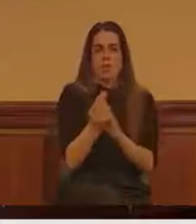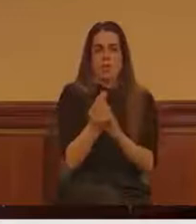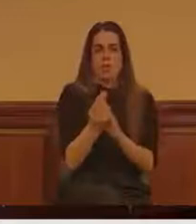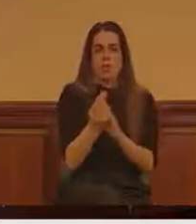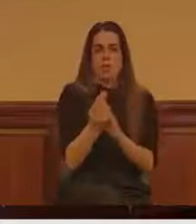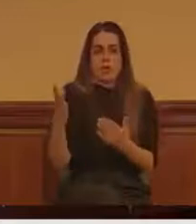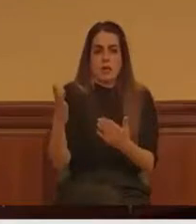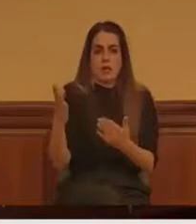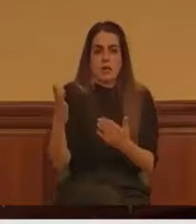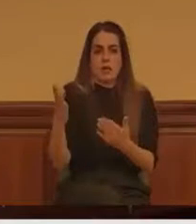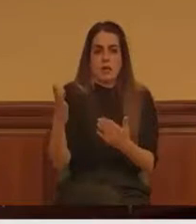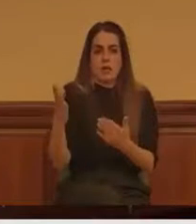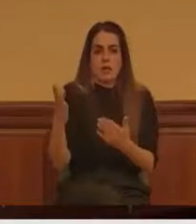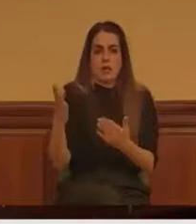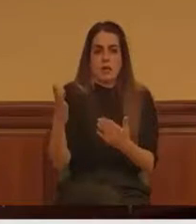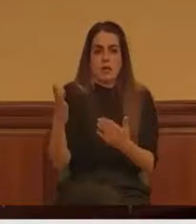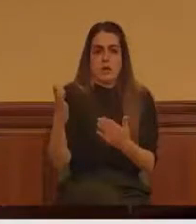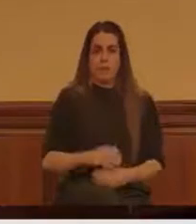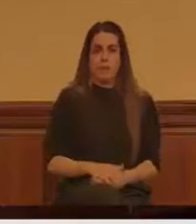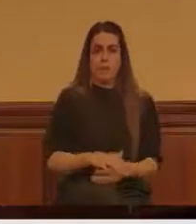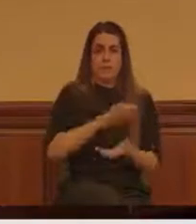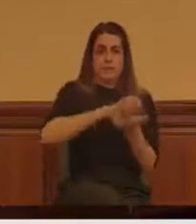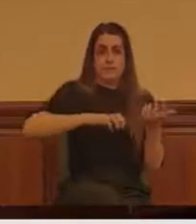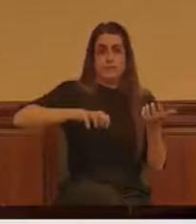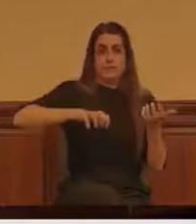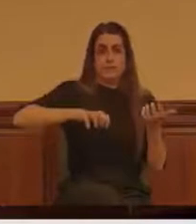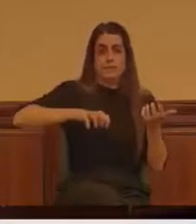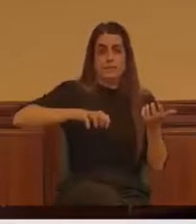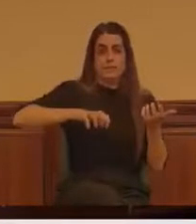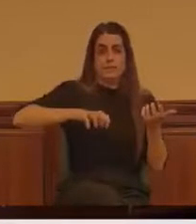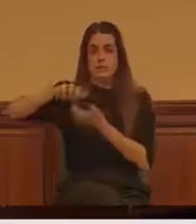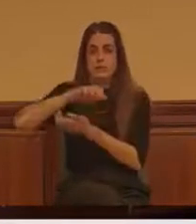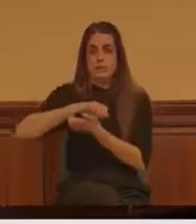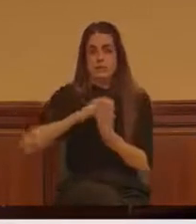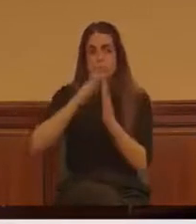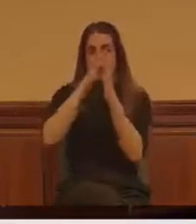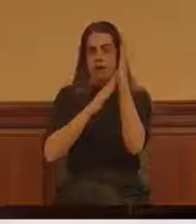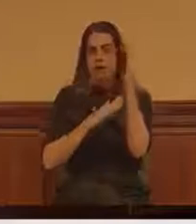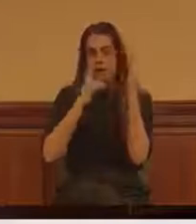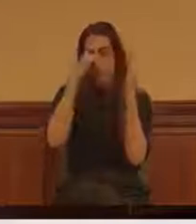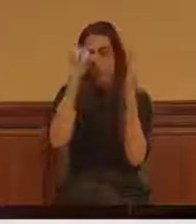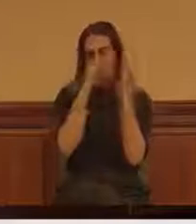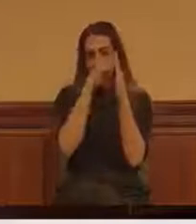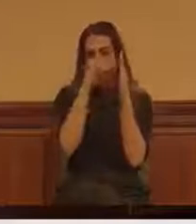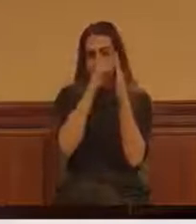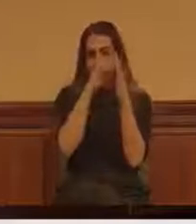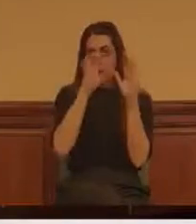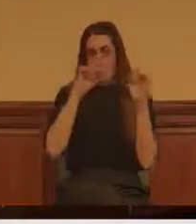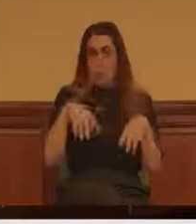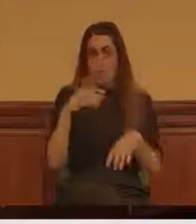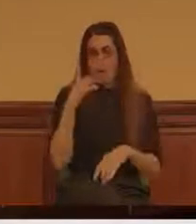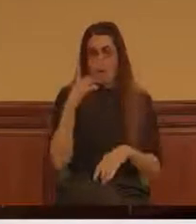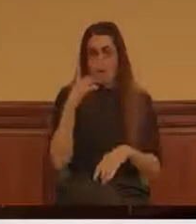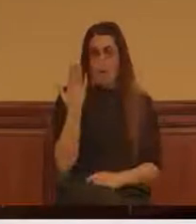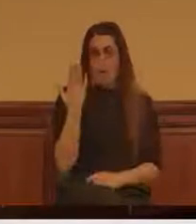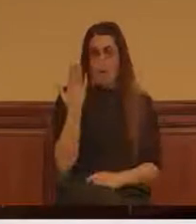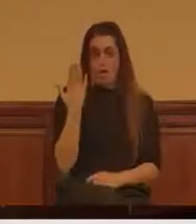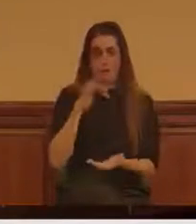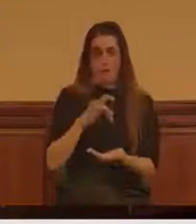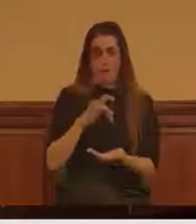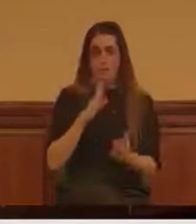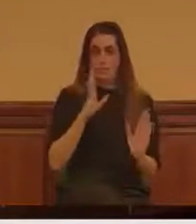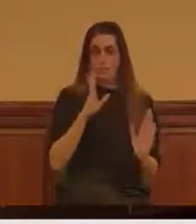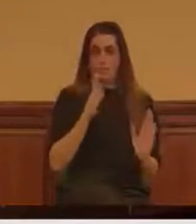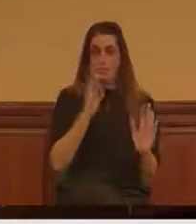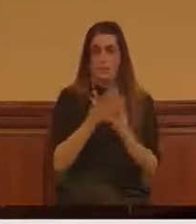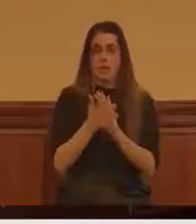Y entre odisea y odisea, pues cabezazo en la pared. Yo no sé si les estoy desanimando